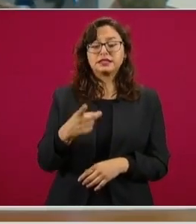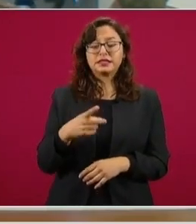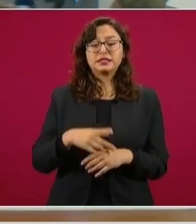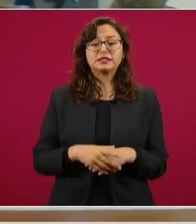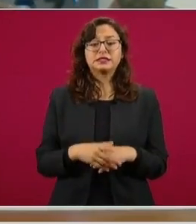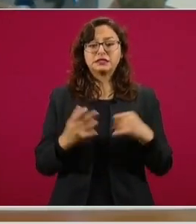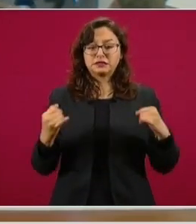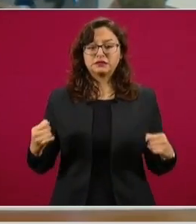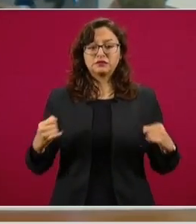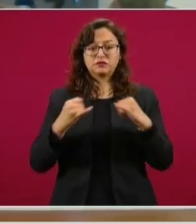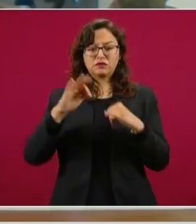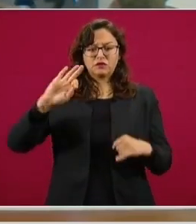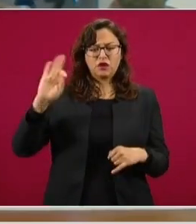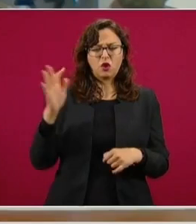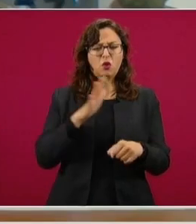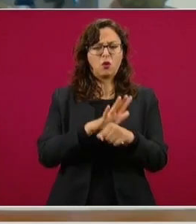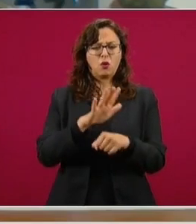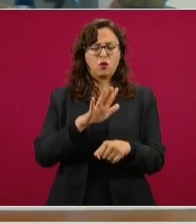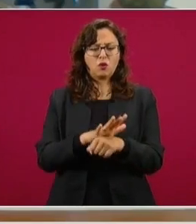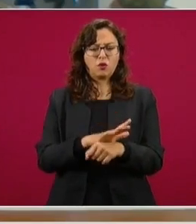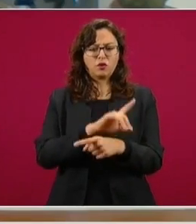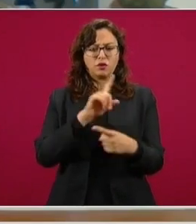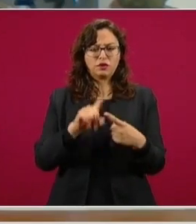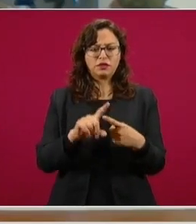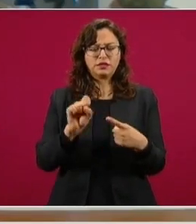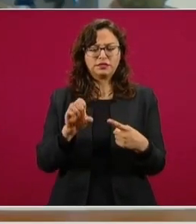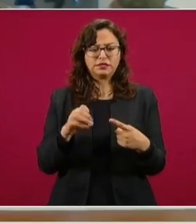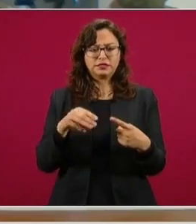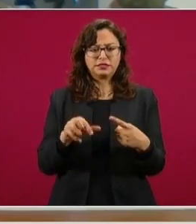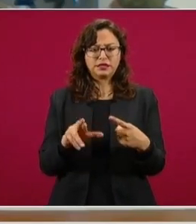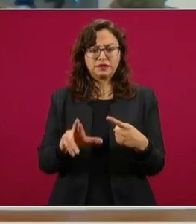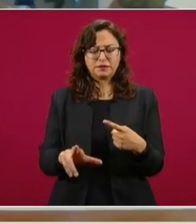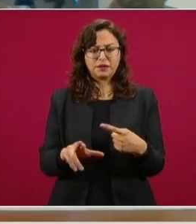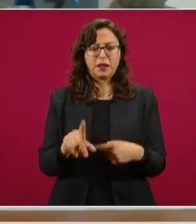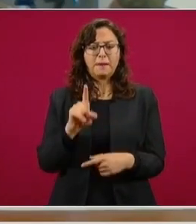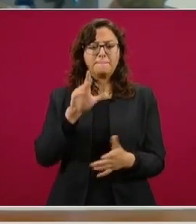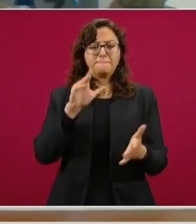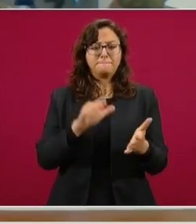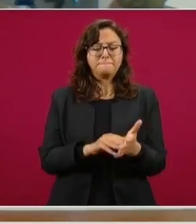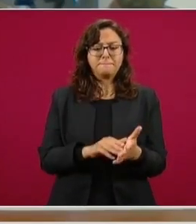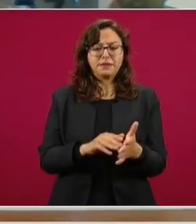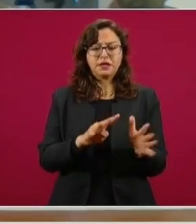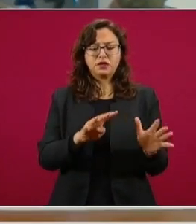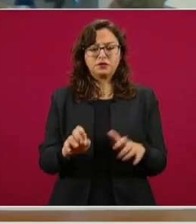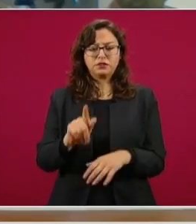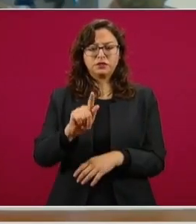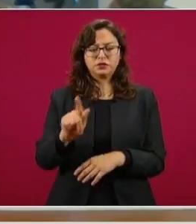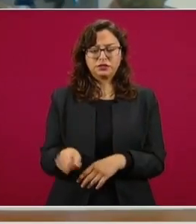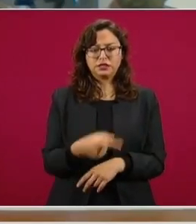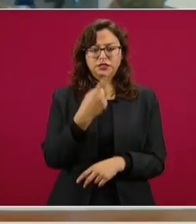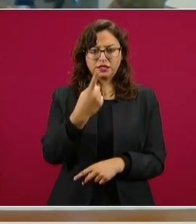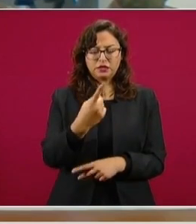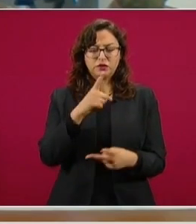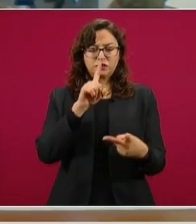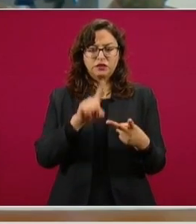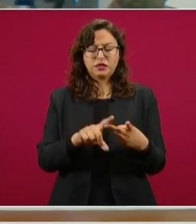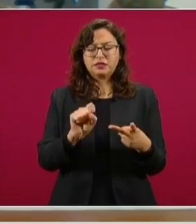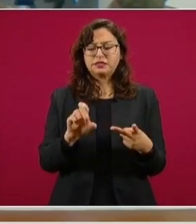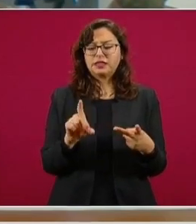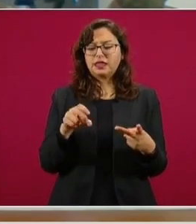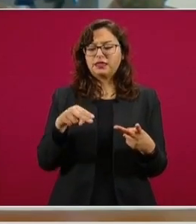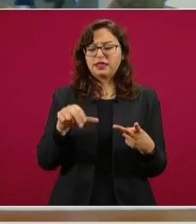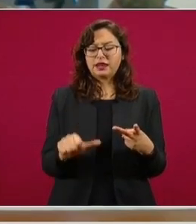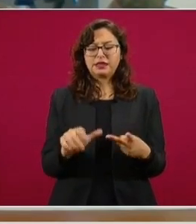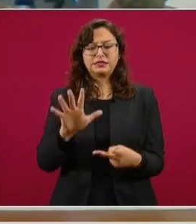presentes son de Semar, 1.971 elementos, de Sedena,